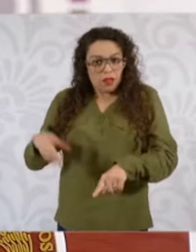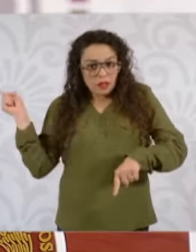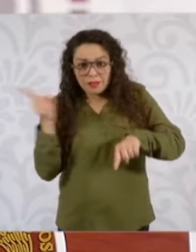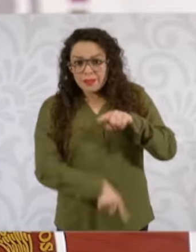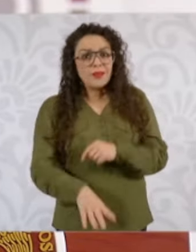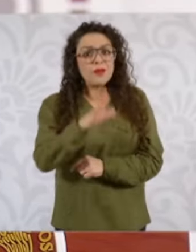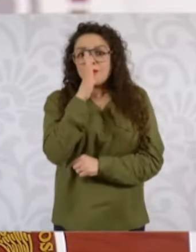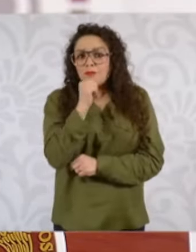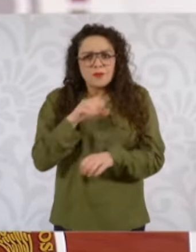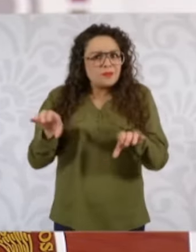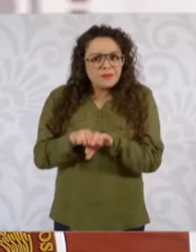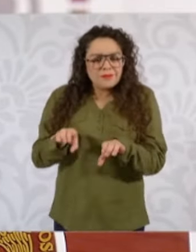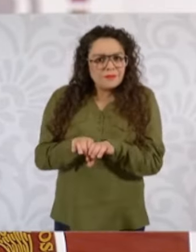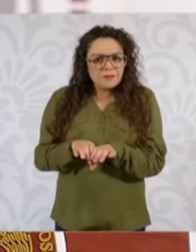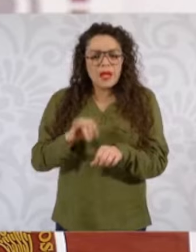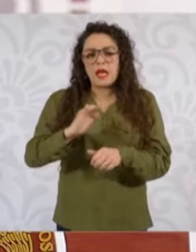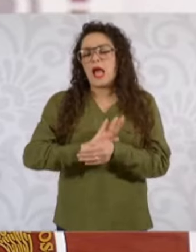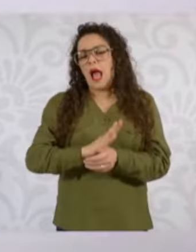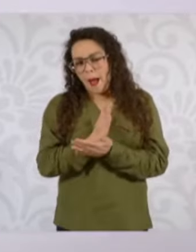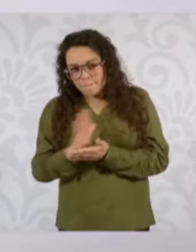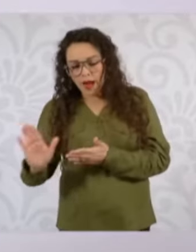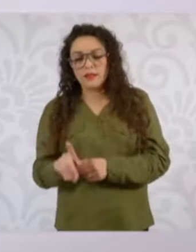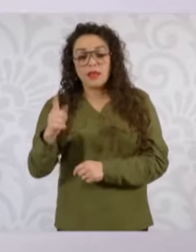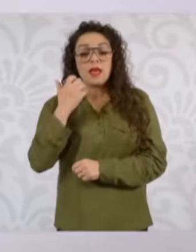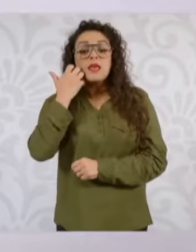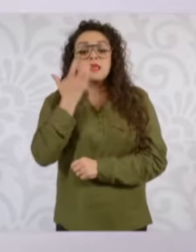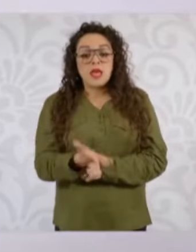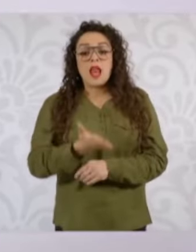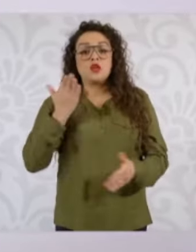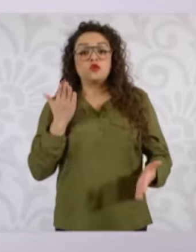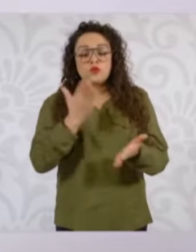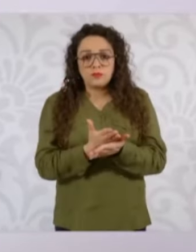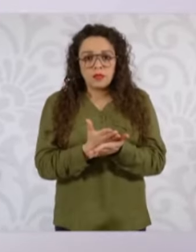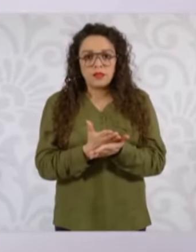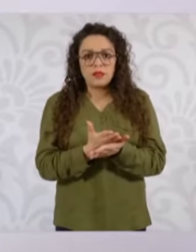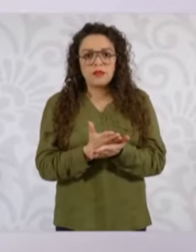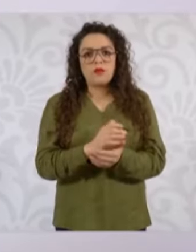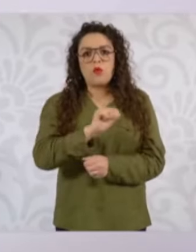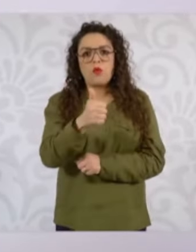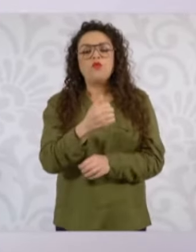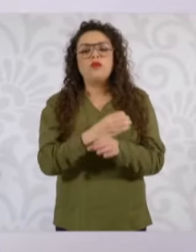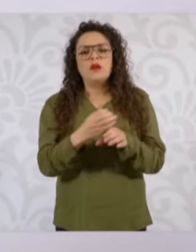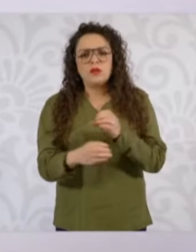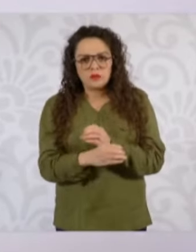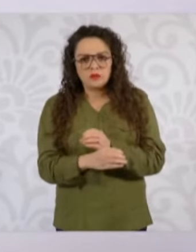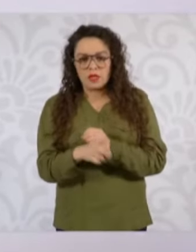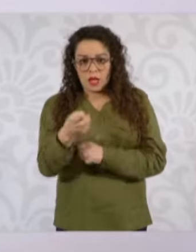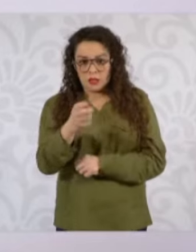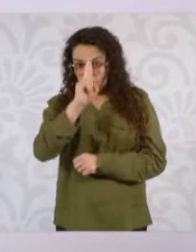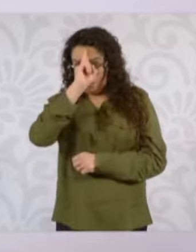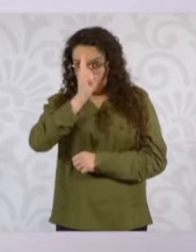Adicionalmente, se le está pretendiendo dar a la suspensión efectos generales, lo que también está prohibido, y se